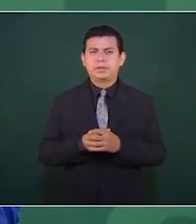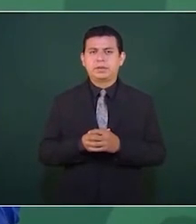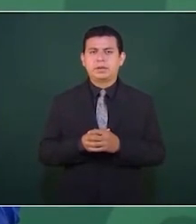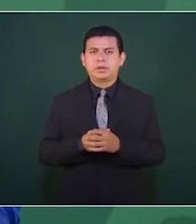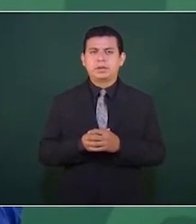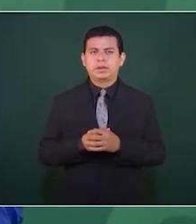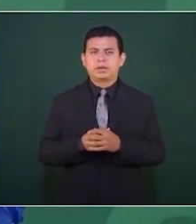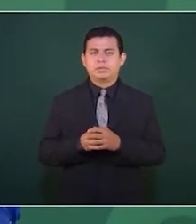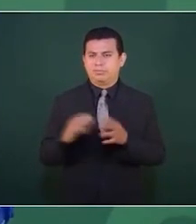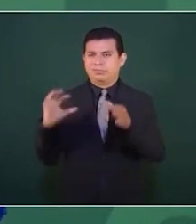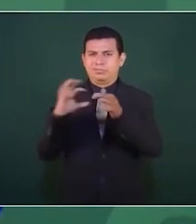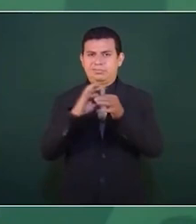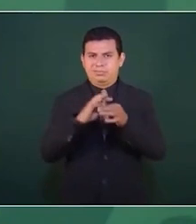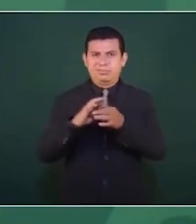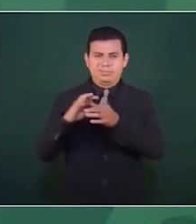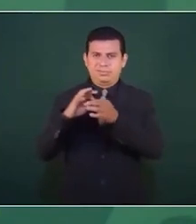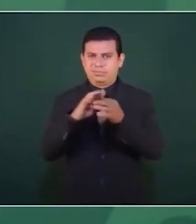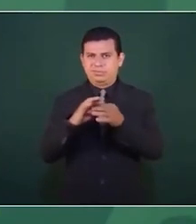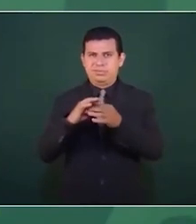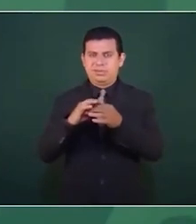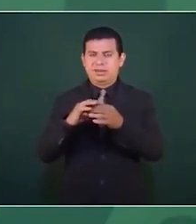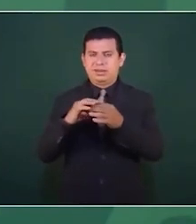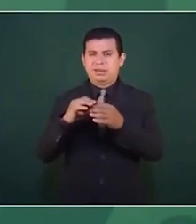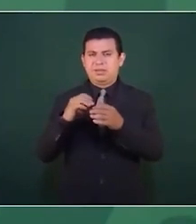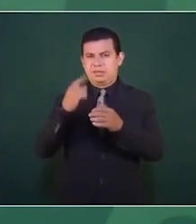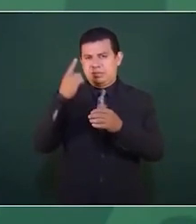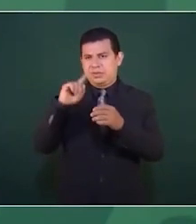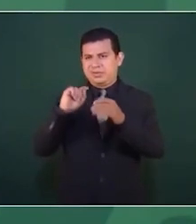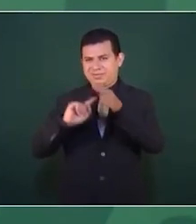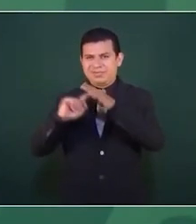Participaron muchos presidentes,